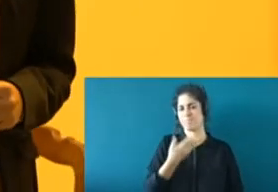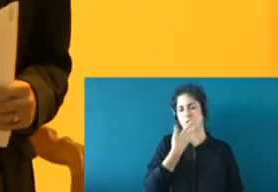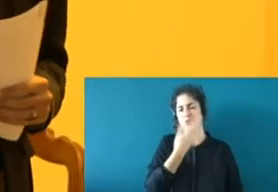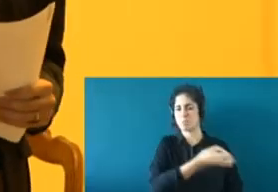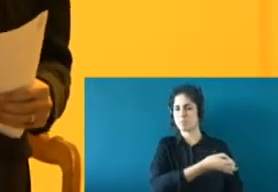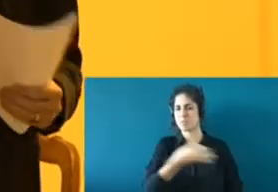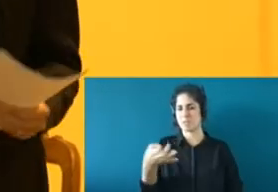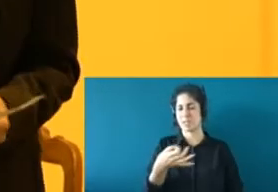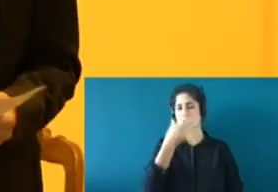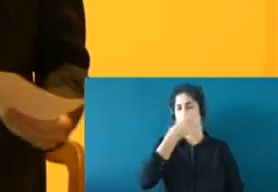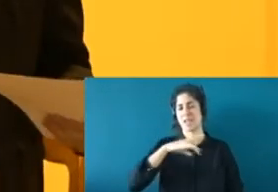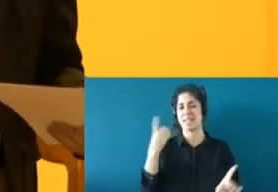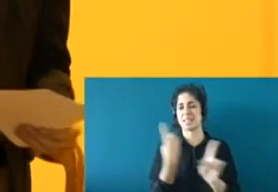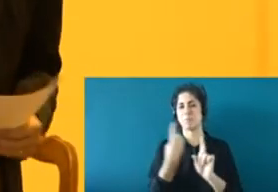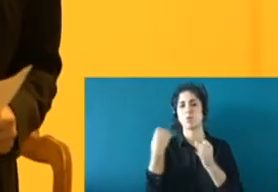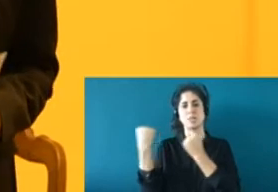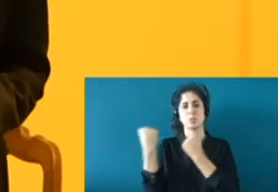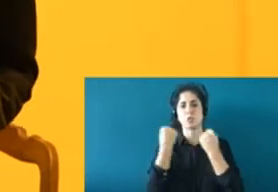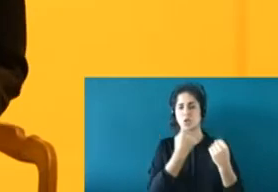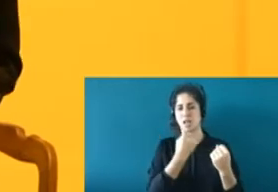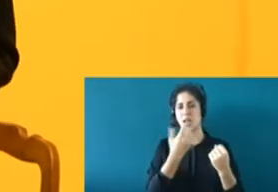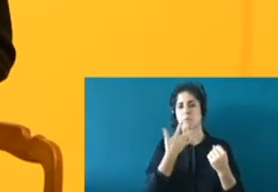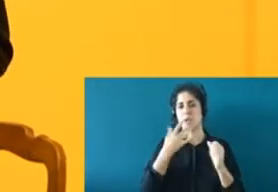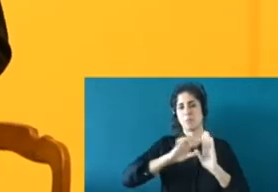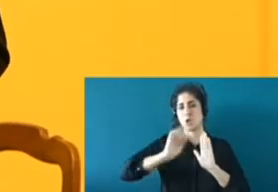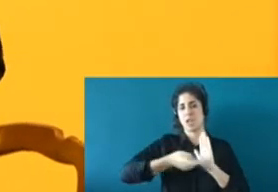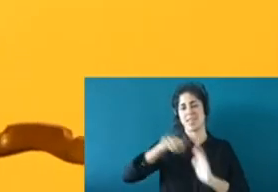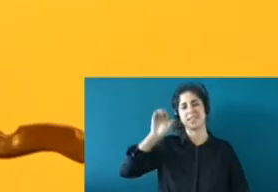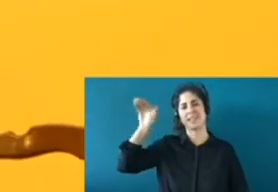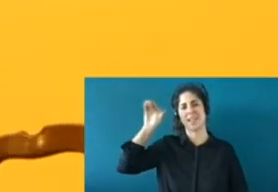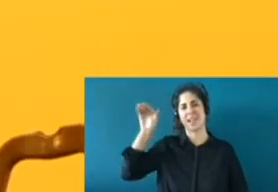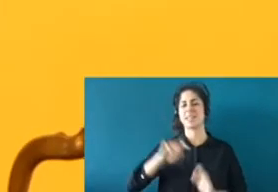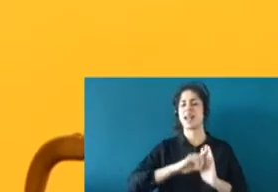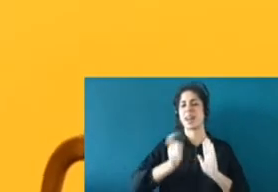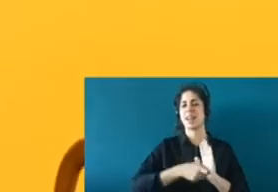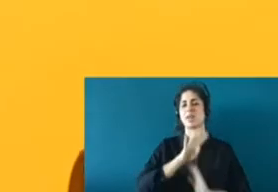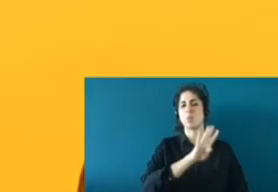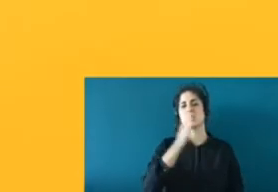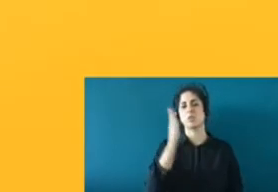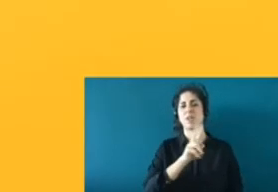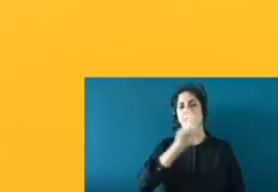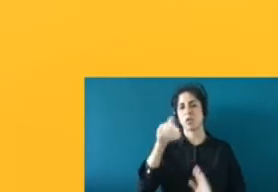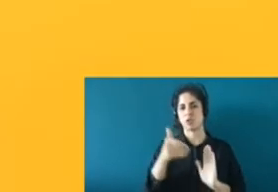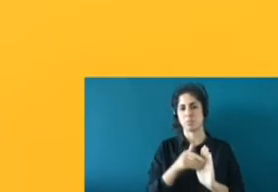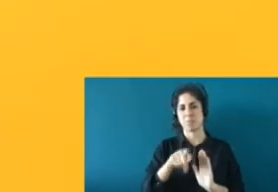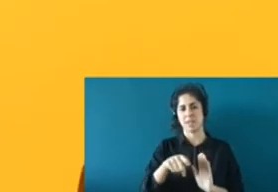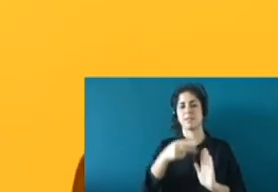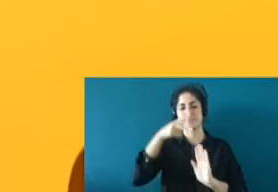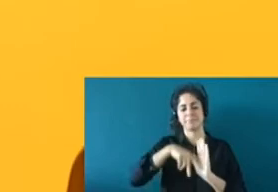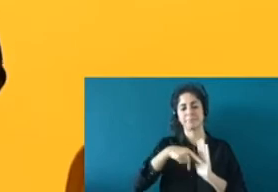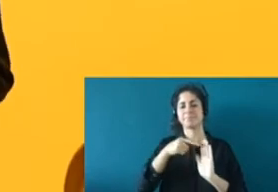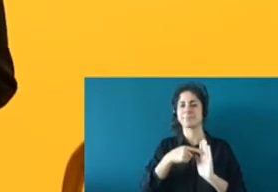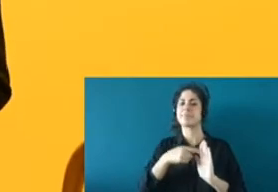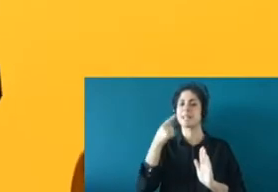racismo institucional está representado, por ejemplo, en la ley de extranjería, la ley 4 barra 2000, que viene a regular los derechos y libertades de las personas